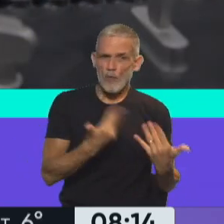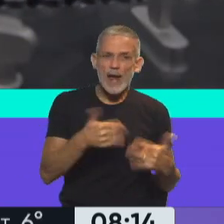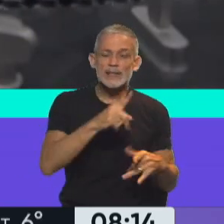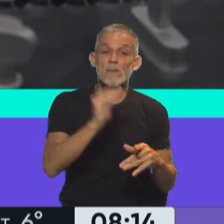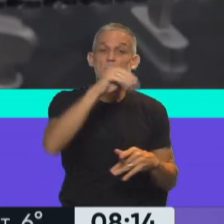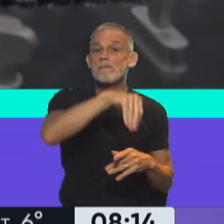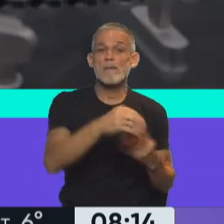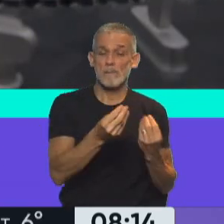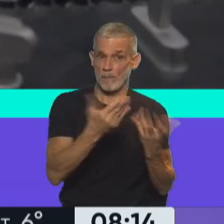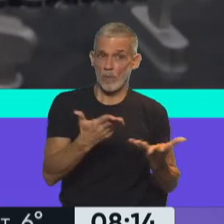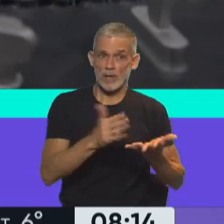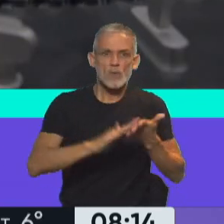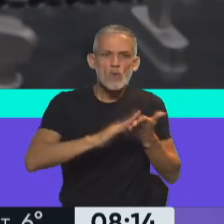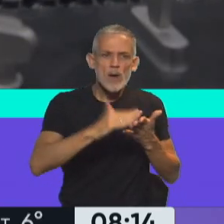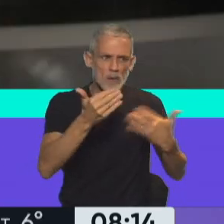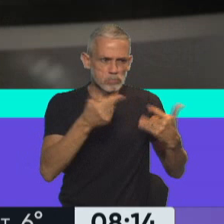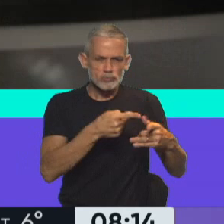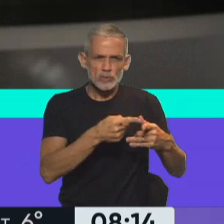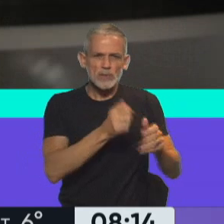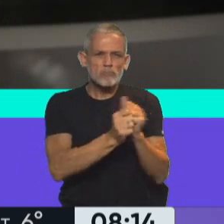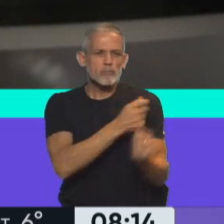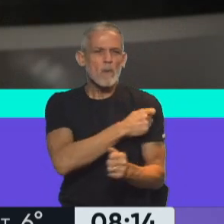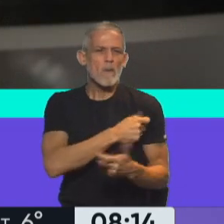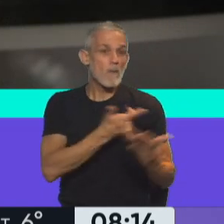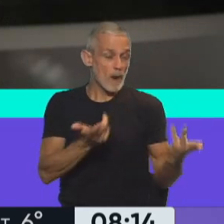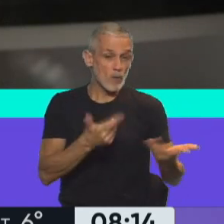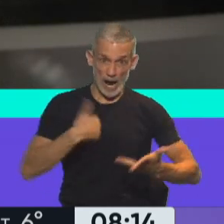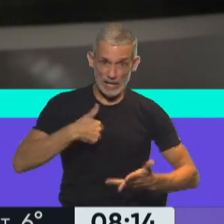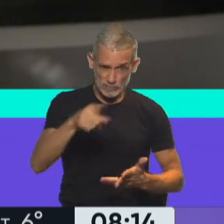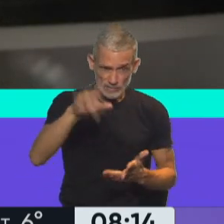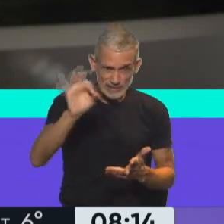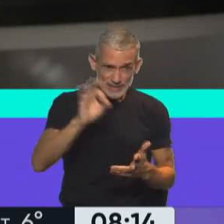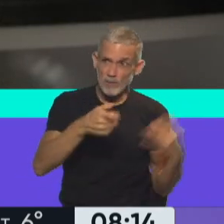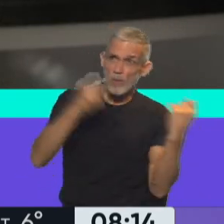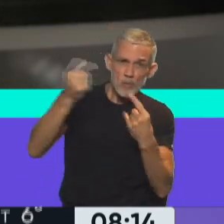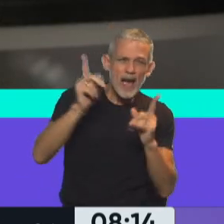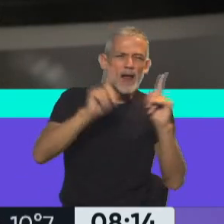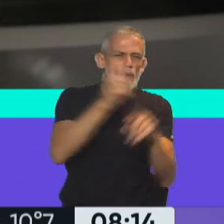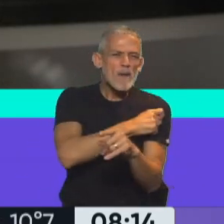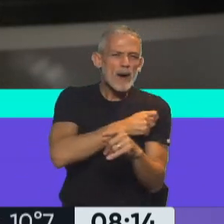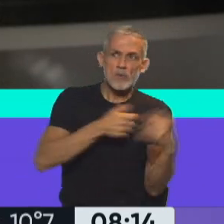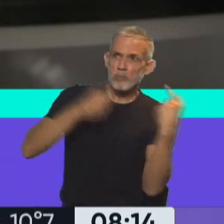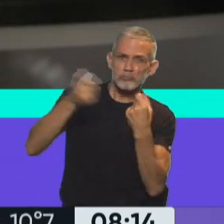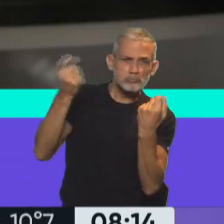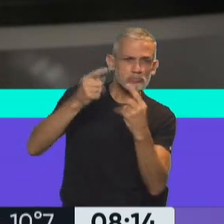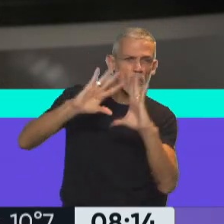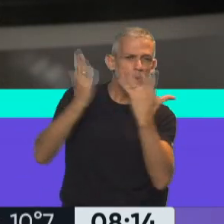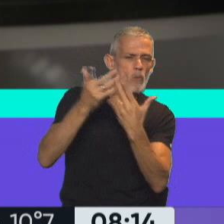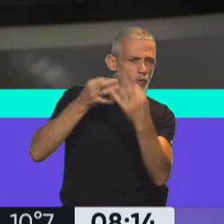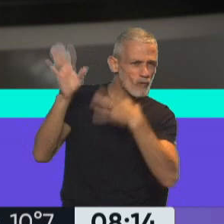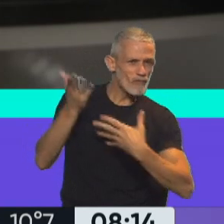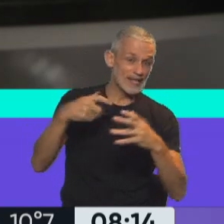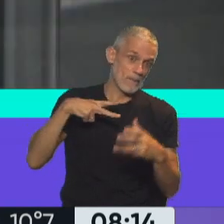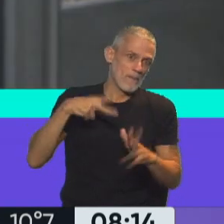fortalecida por esta nueva capacidad que va a permitir, como Argentina, ustedes saben, exporta algunas vacunas al mundo, al sector